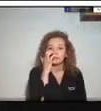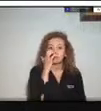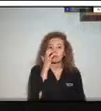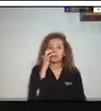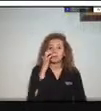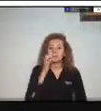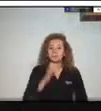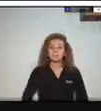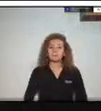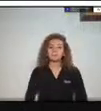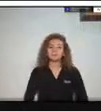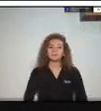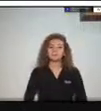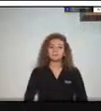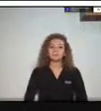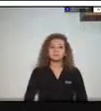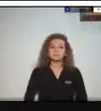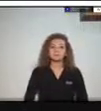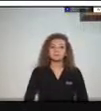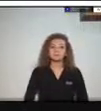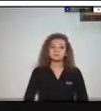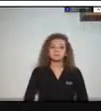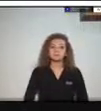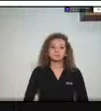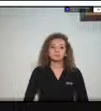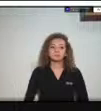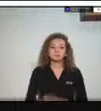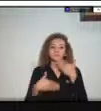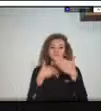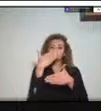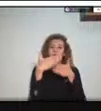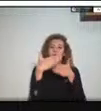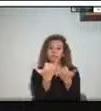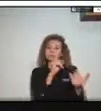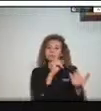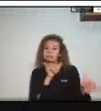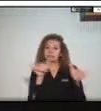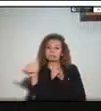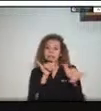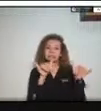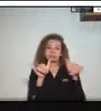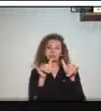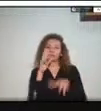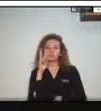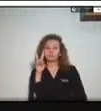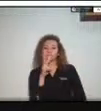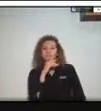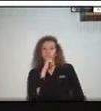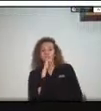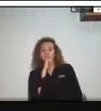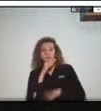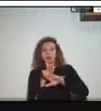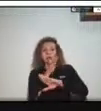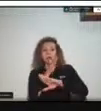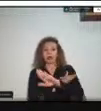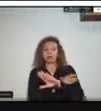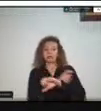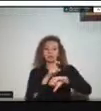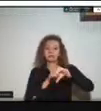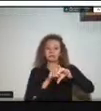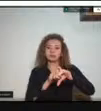vale pues aquí es algo muy similar como lo comenté hace unos instantes atrás